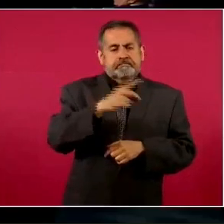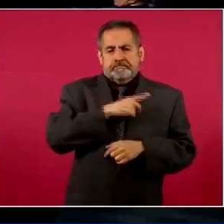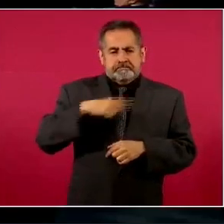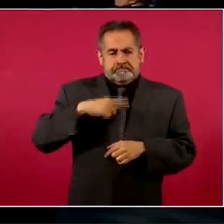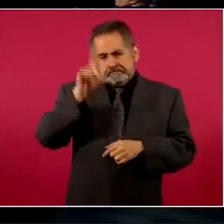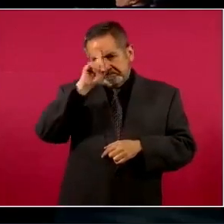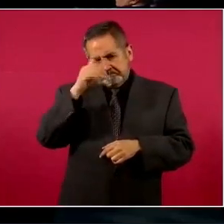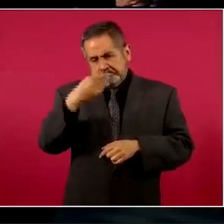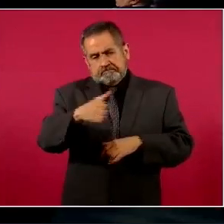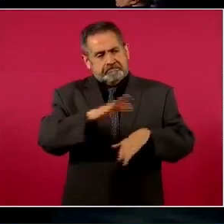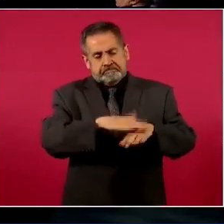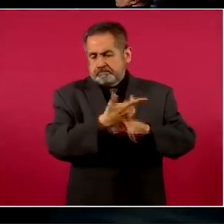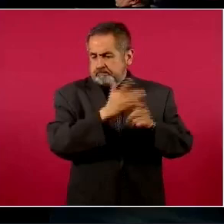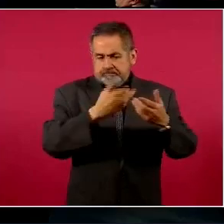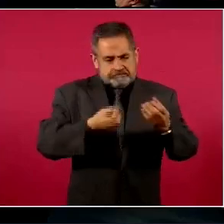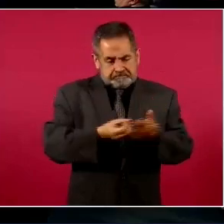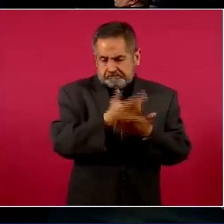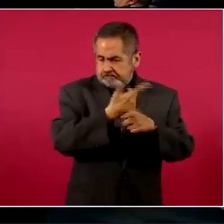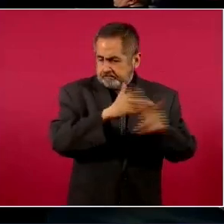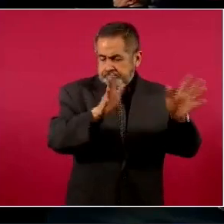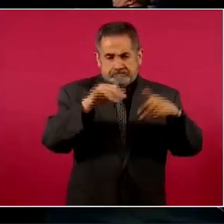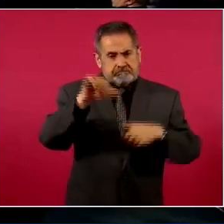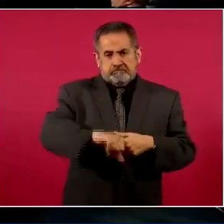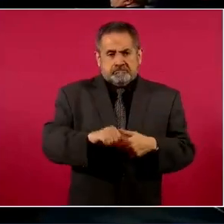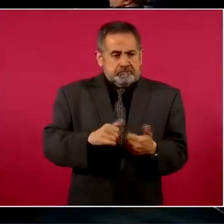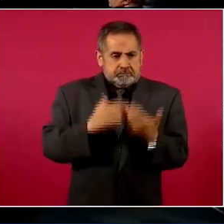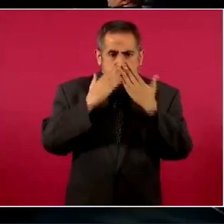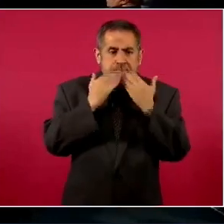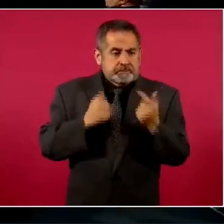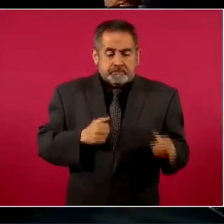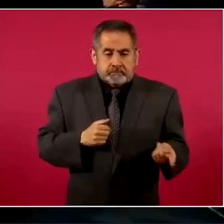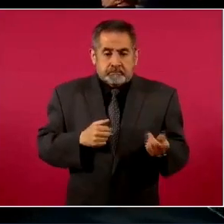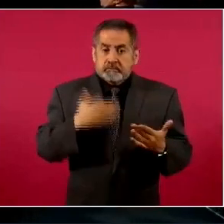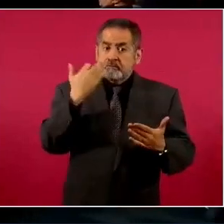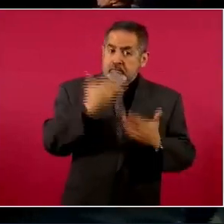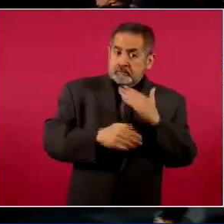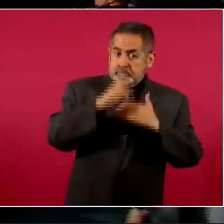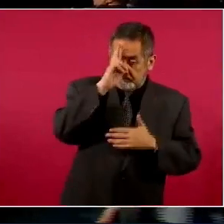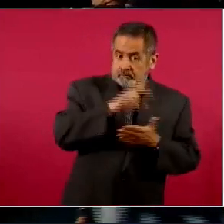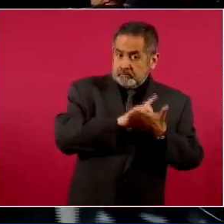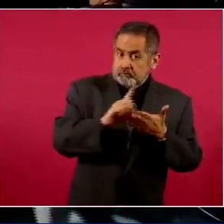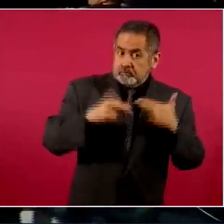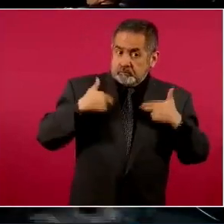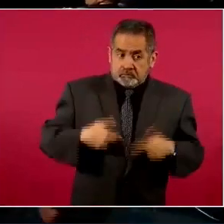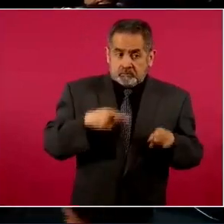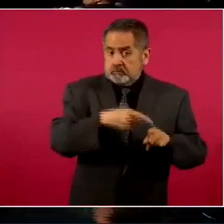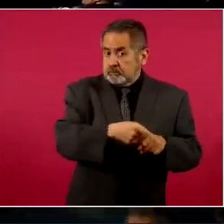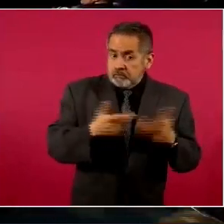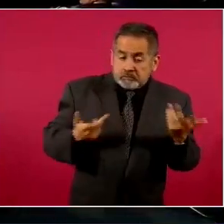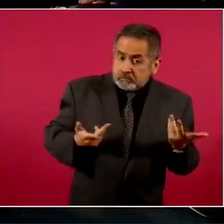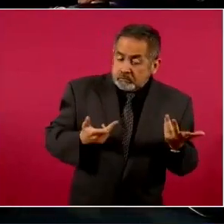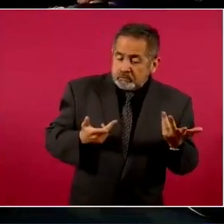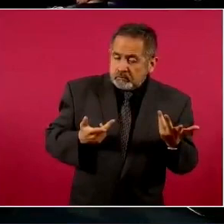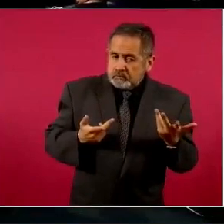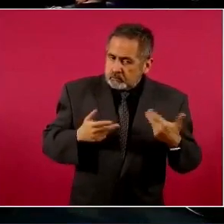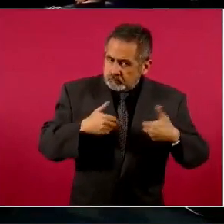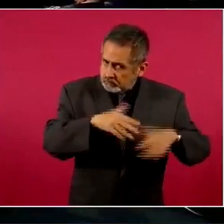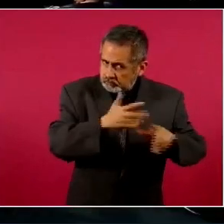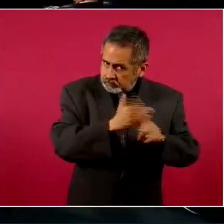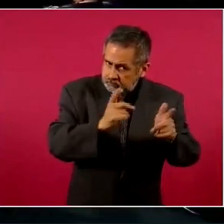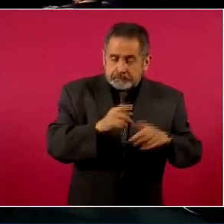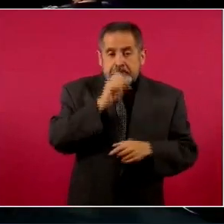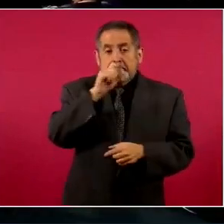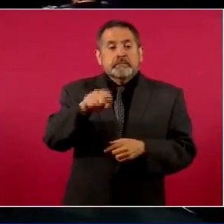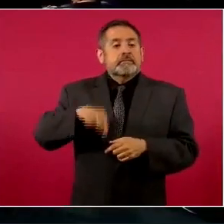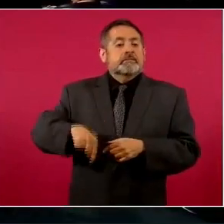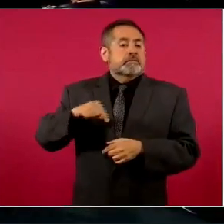liberado dentro del inmediato porque fueron violados justamente sus derechos humanos. También en el Congreso